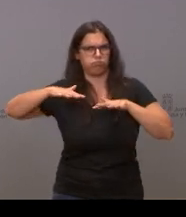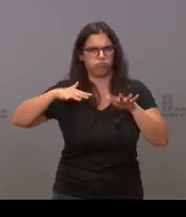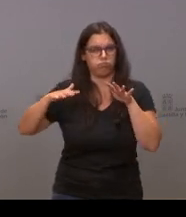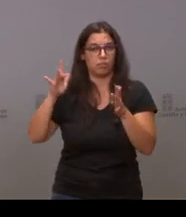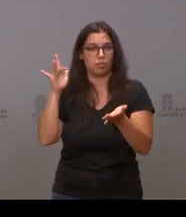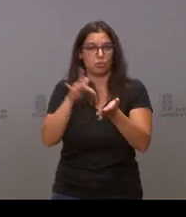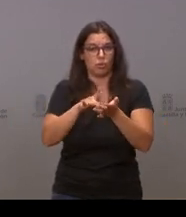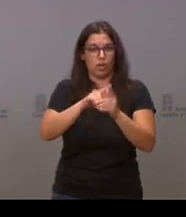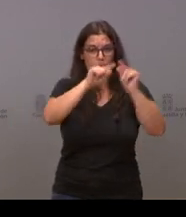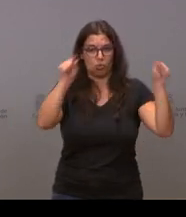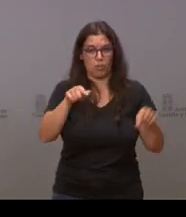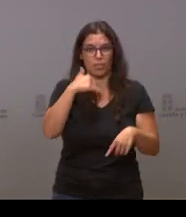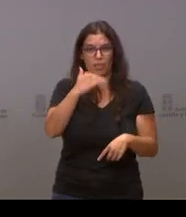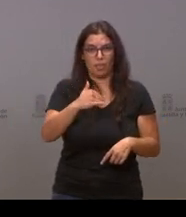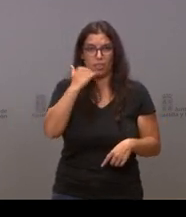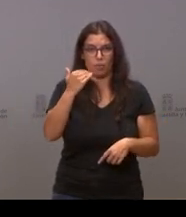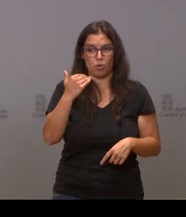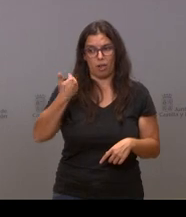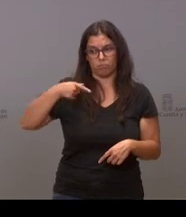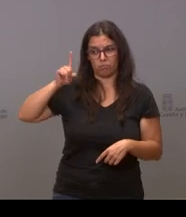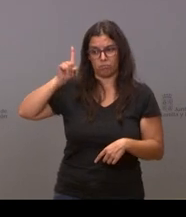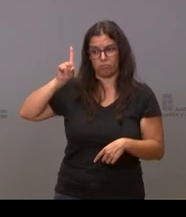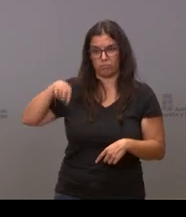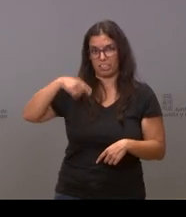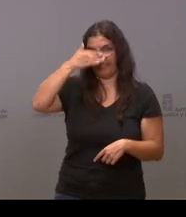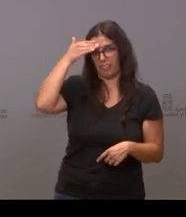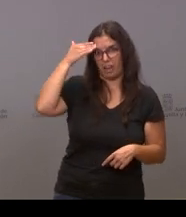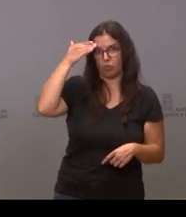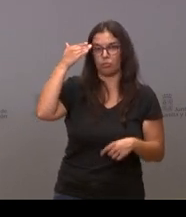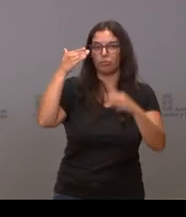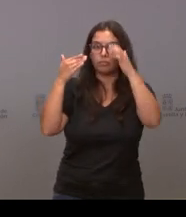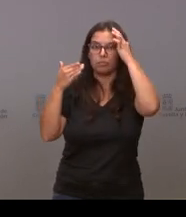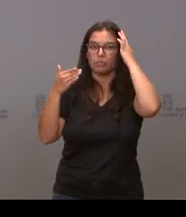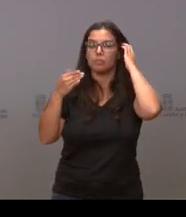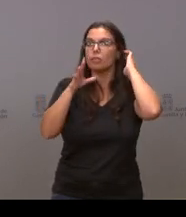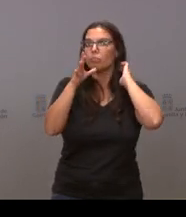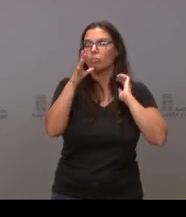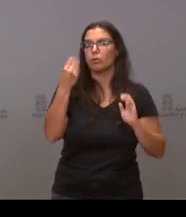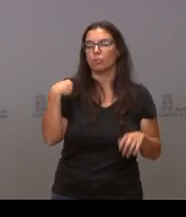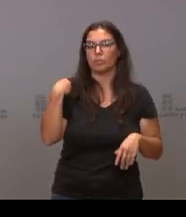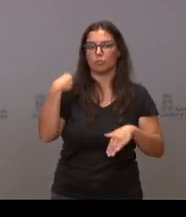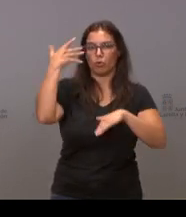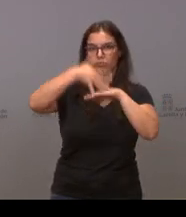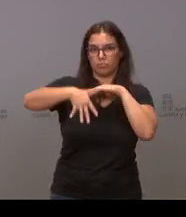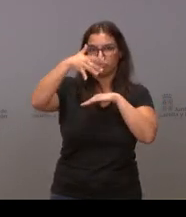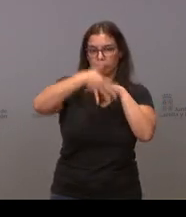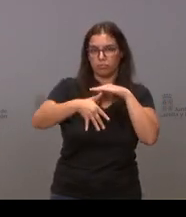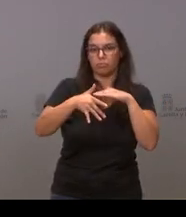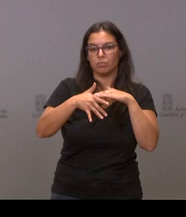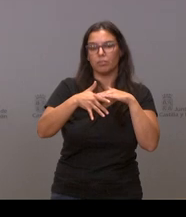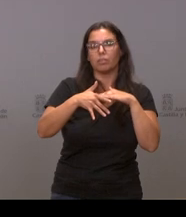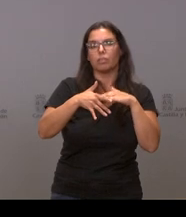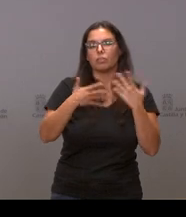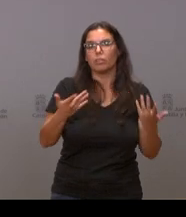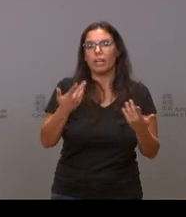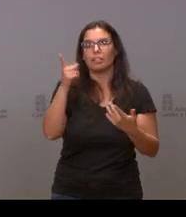en Zamora durante este verano, sobre todo las más importantes por el desembarse de Recovallo y la sanidad rural. No